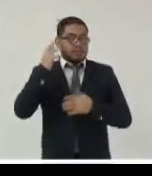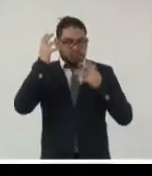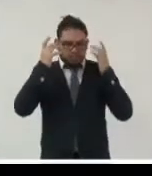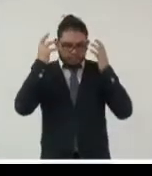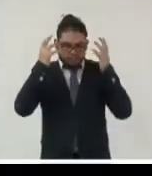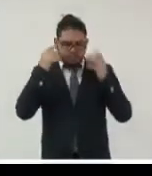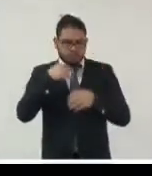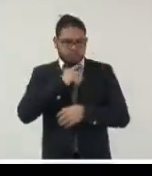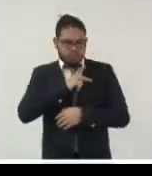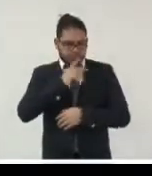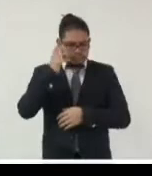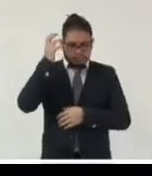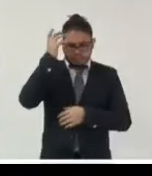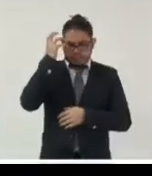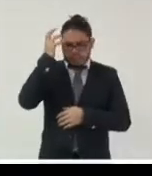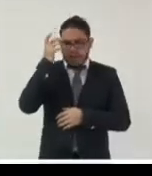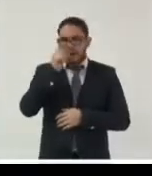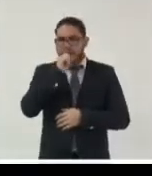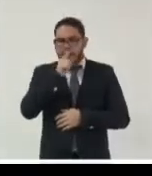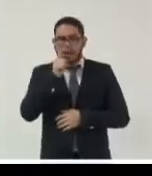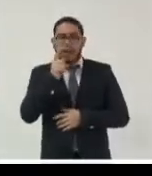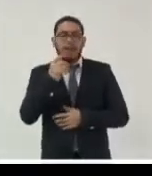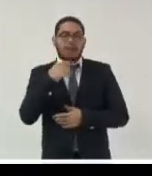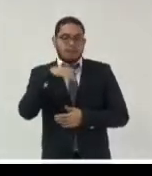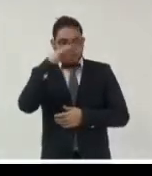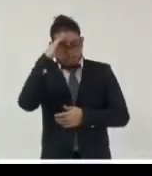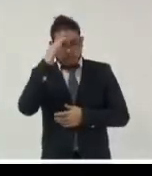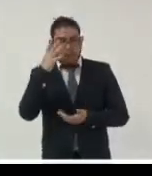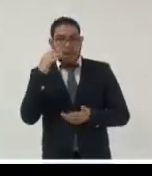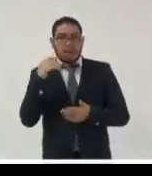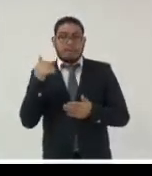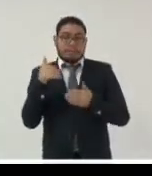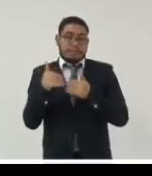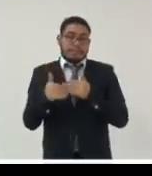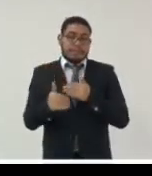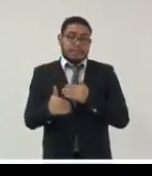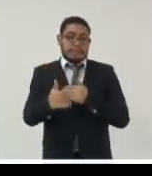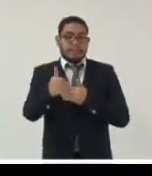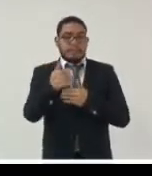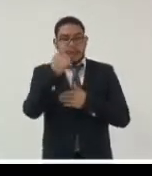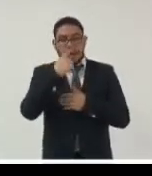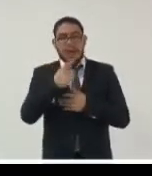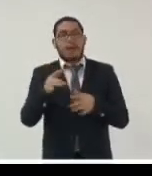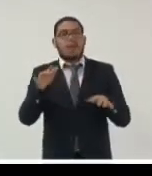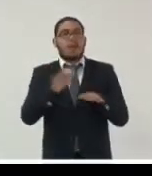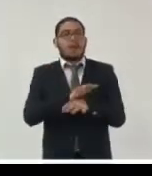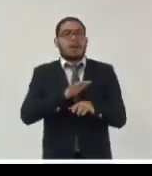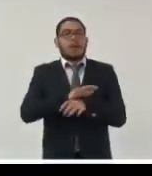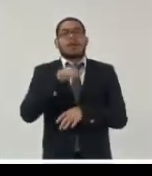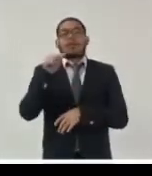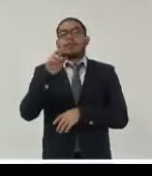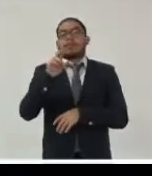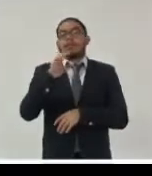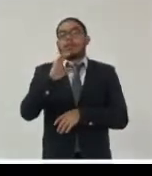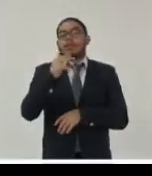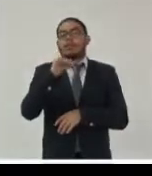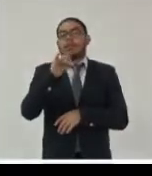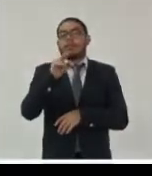que hemos caminado muchísimo para los requisitos archivísticos